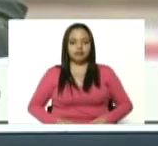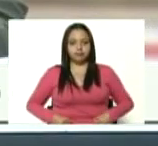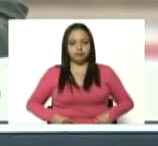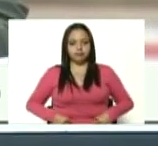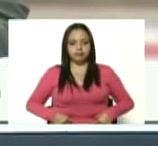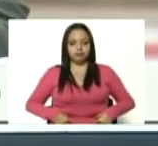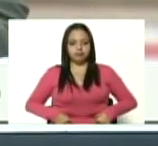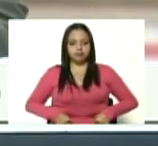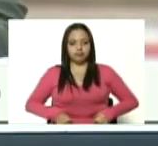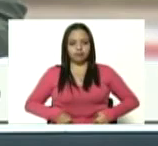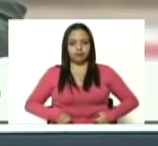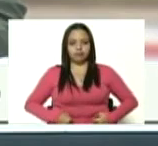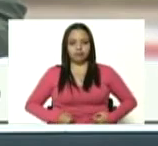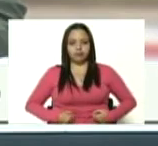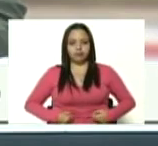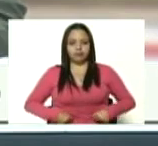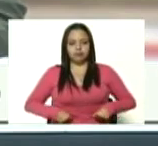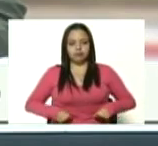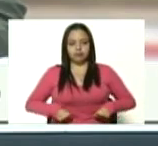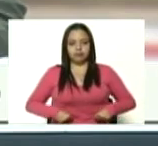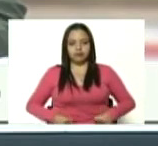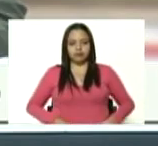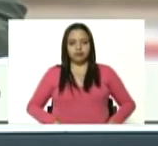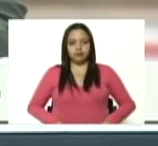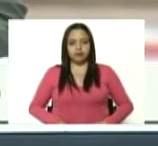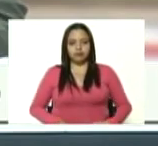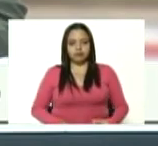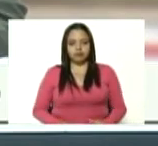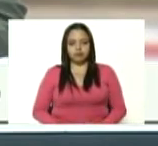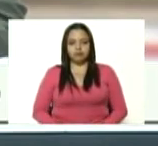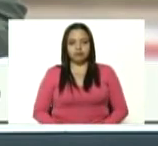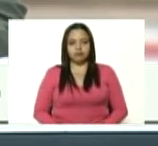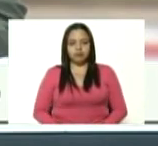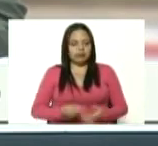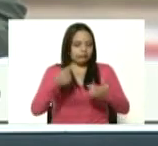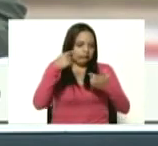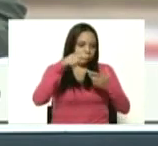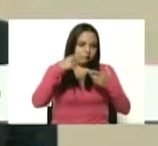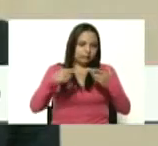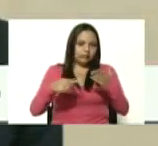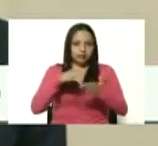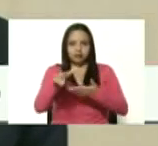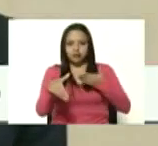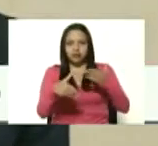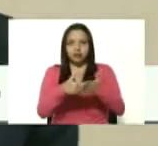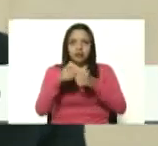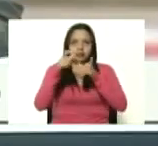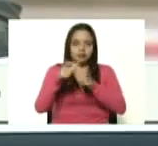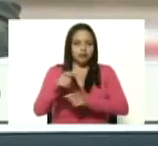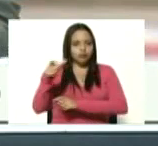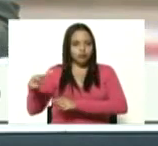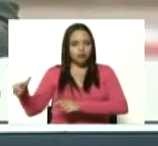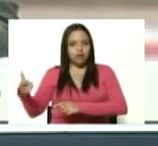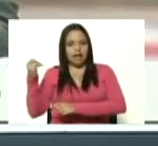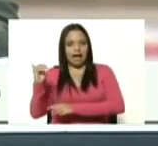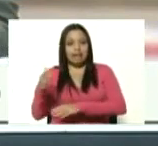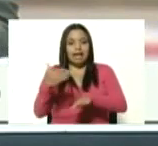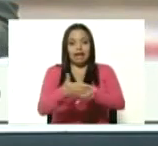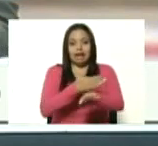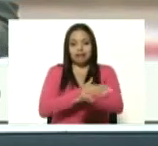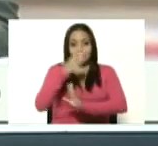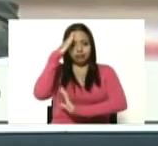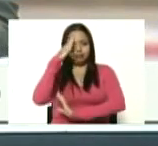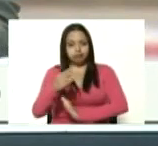coronel miliciano, del mayor Vielma Mora, del mayor Fran Rafael Morales, del mayor